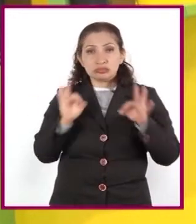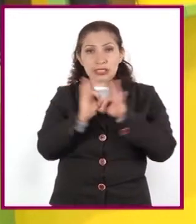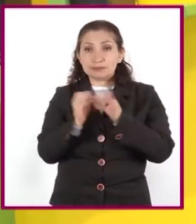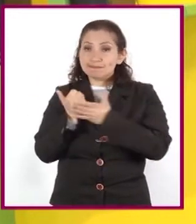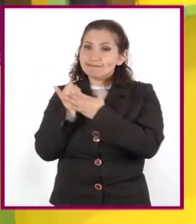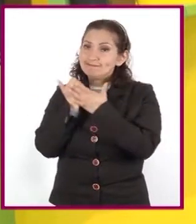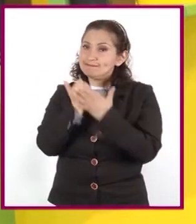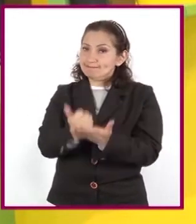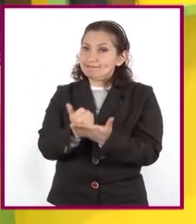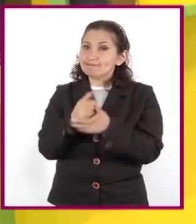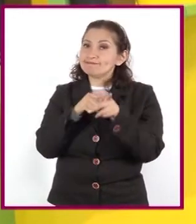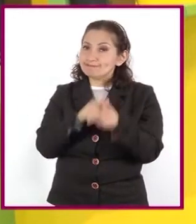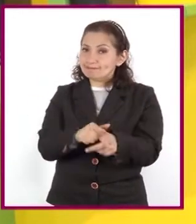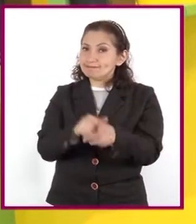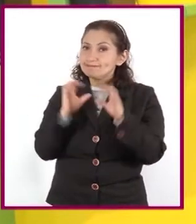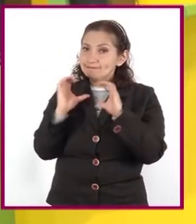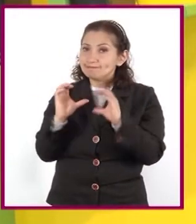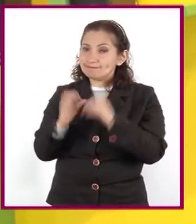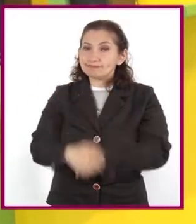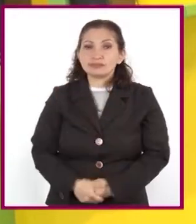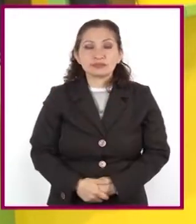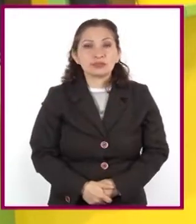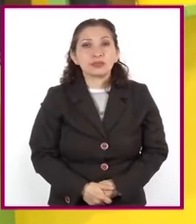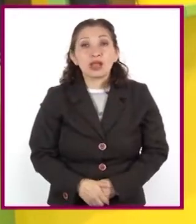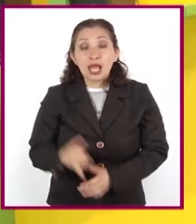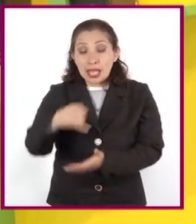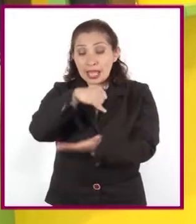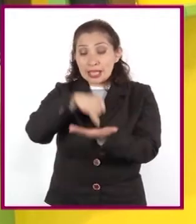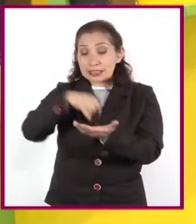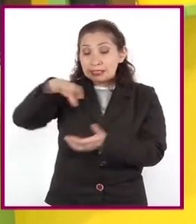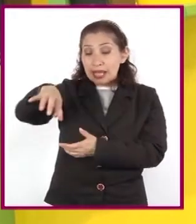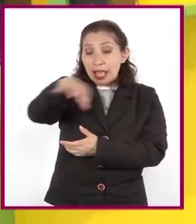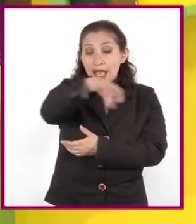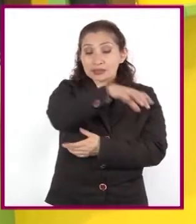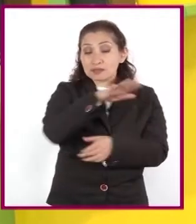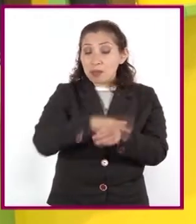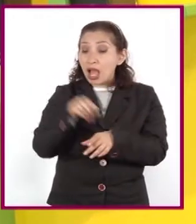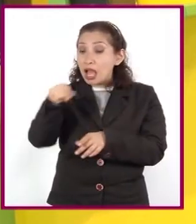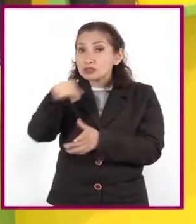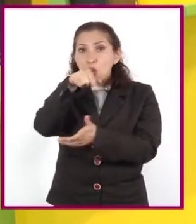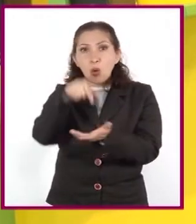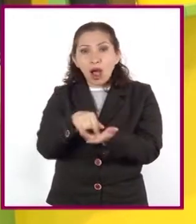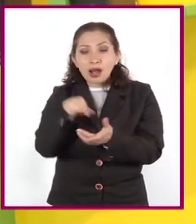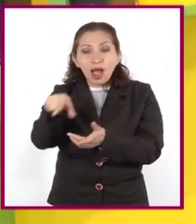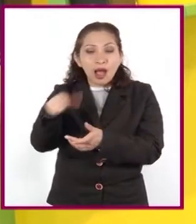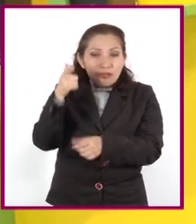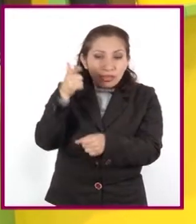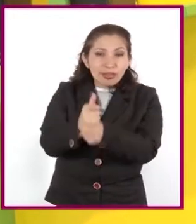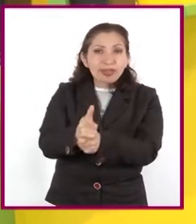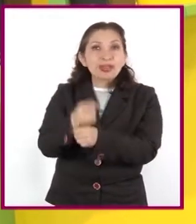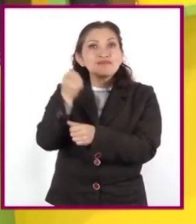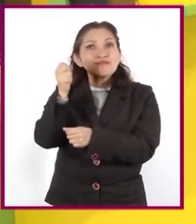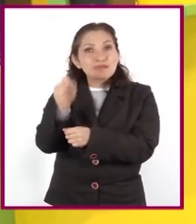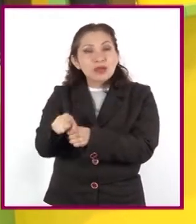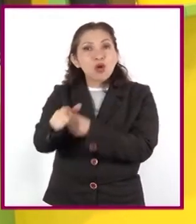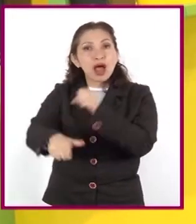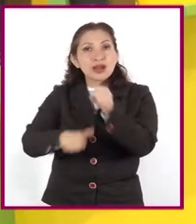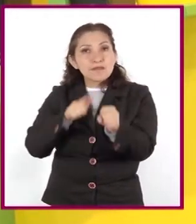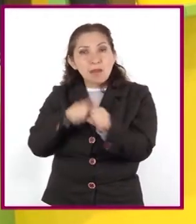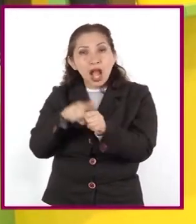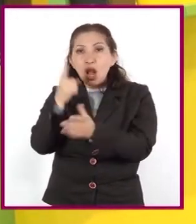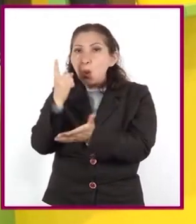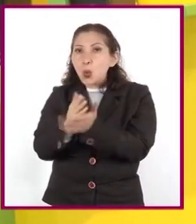contribuir a su conservación. Las islas son los principales lugares donde se encuentran especies